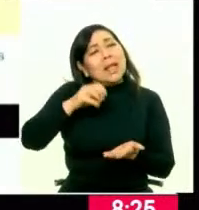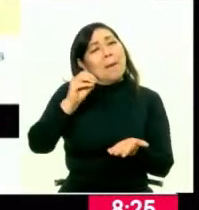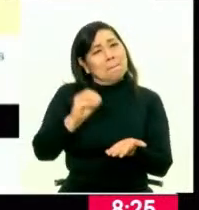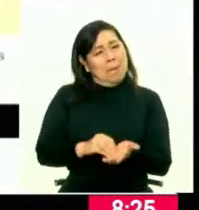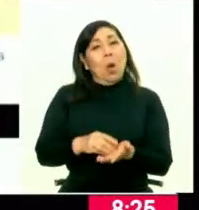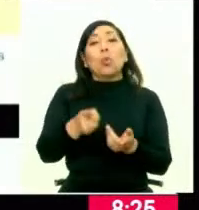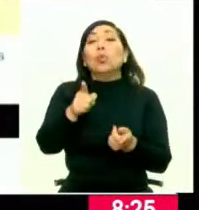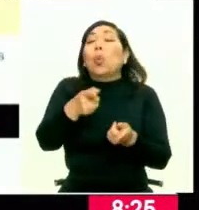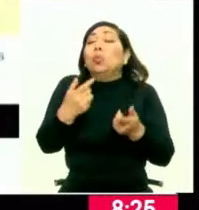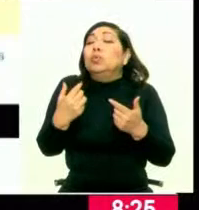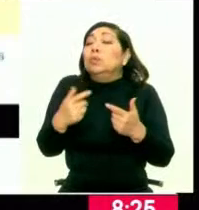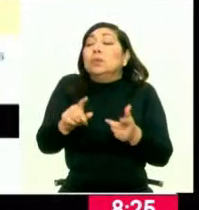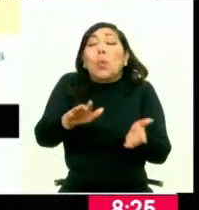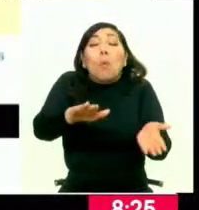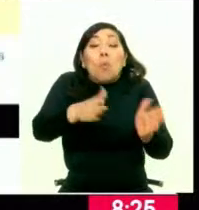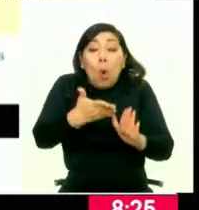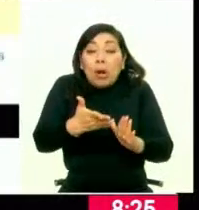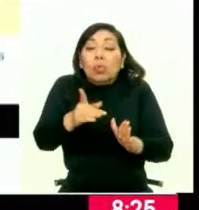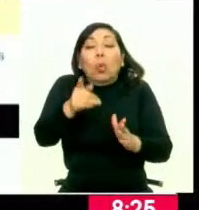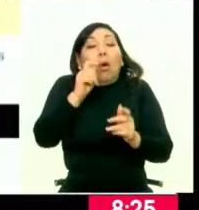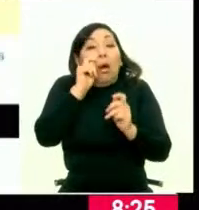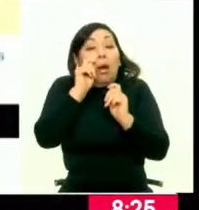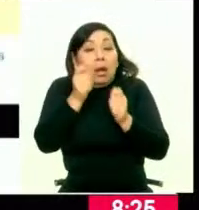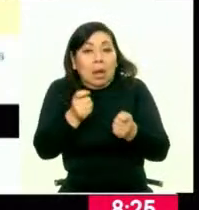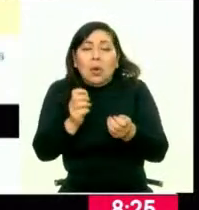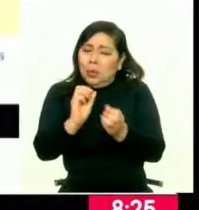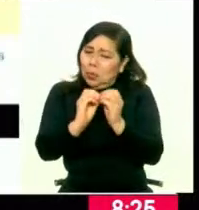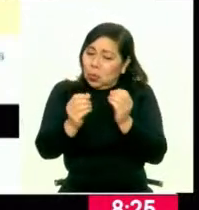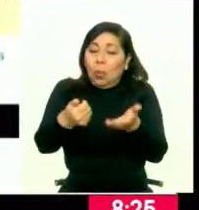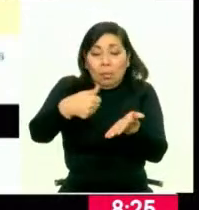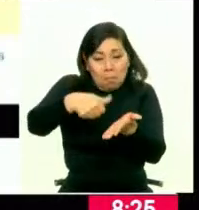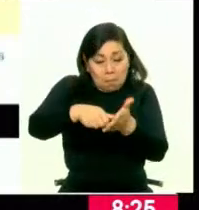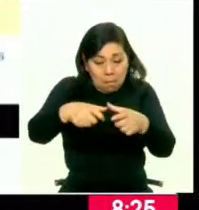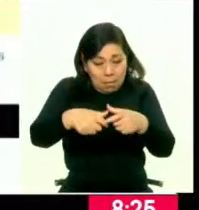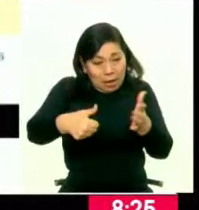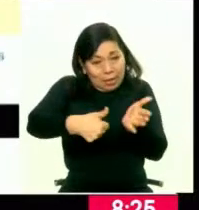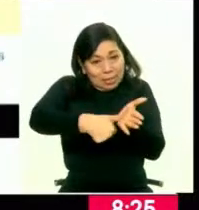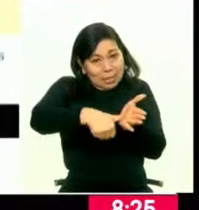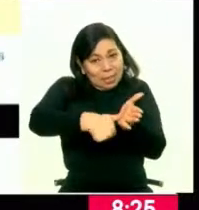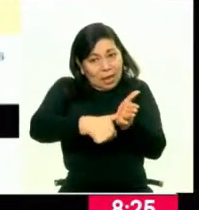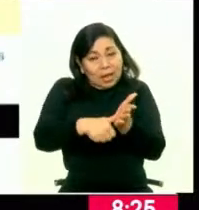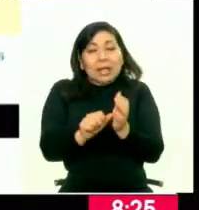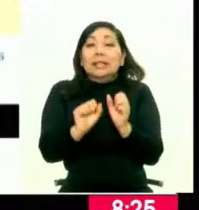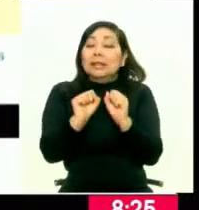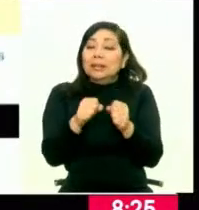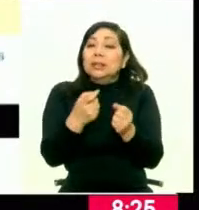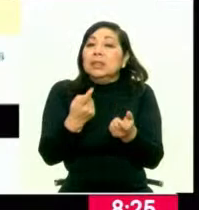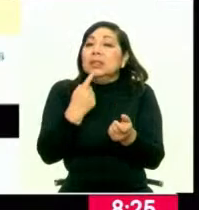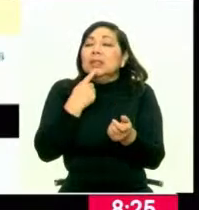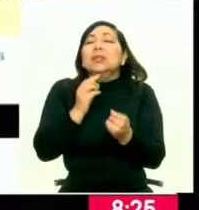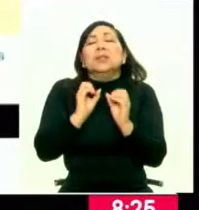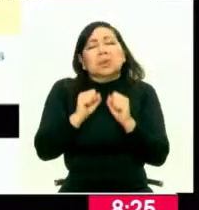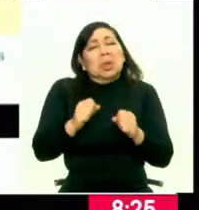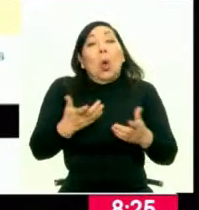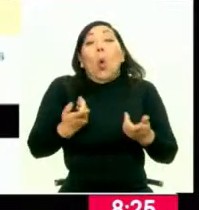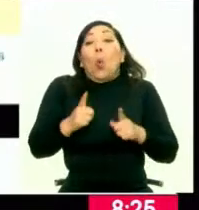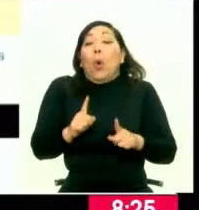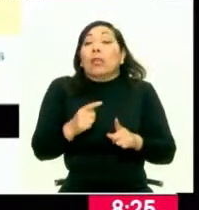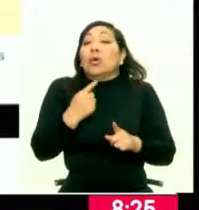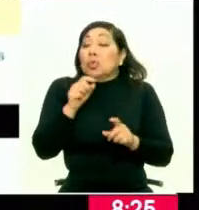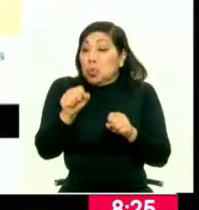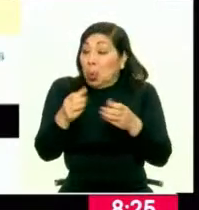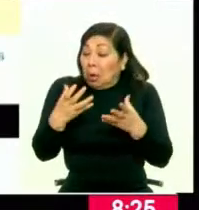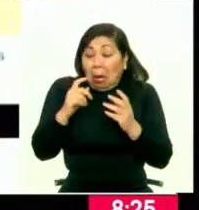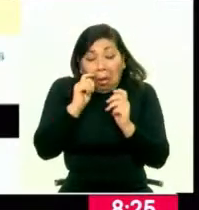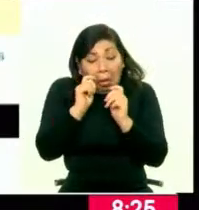acompañándonos en este tema. Así que los invito a renovar su Documento Nacional de Identidad y sobre todo a rectificar ese dato. Y cuando te pregunten